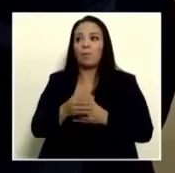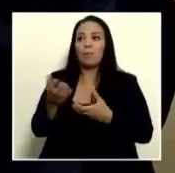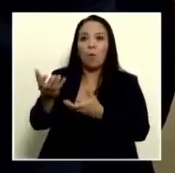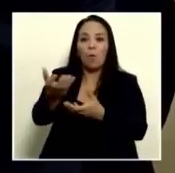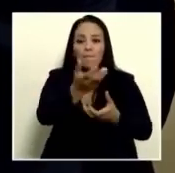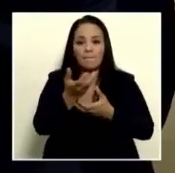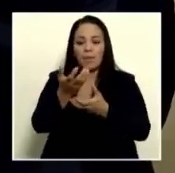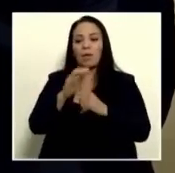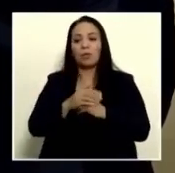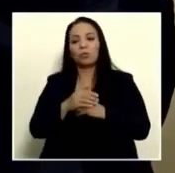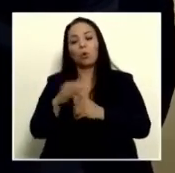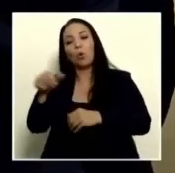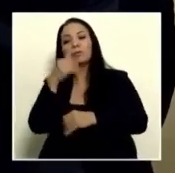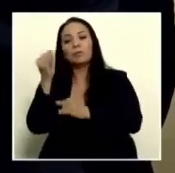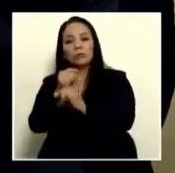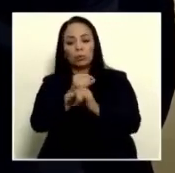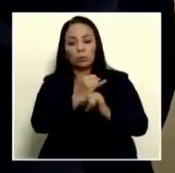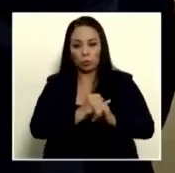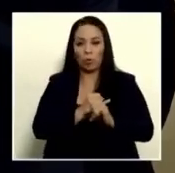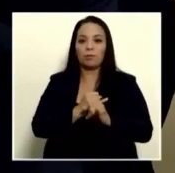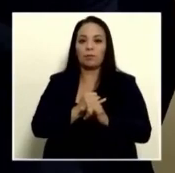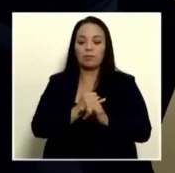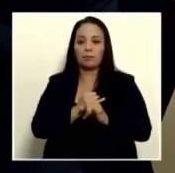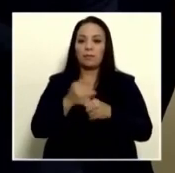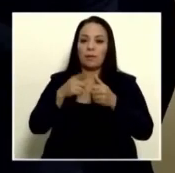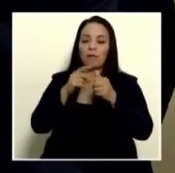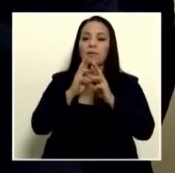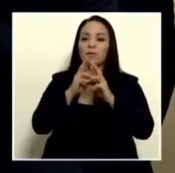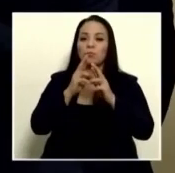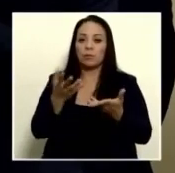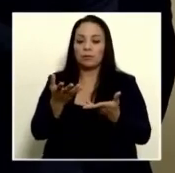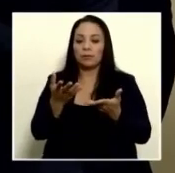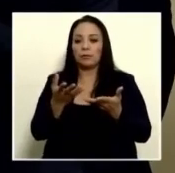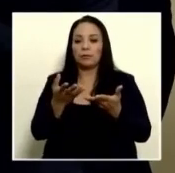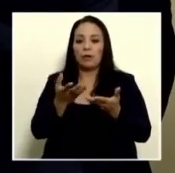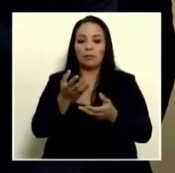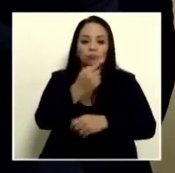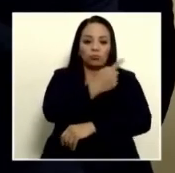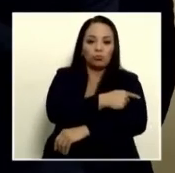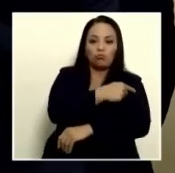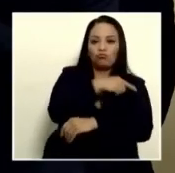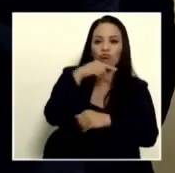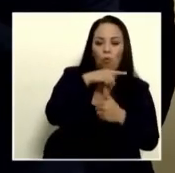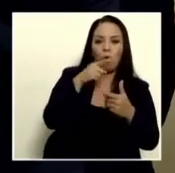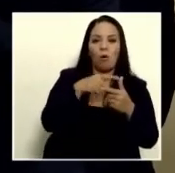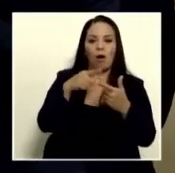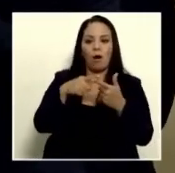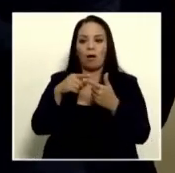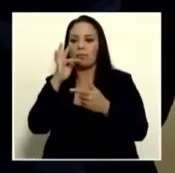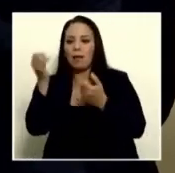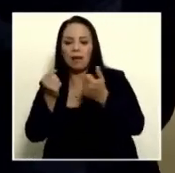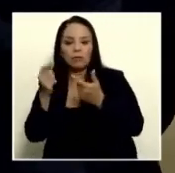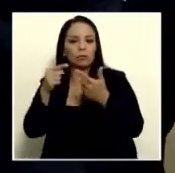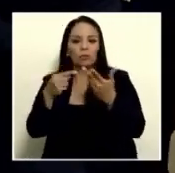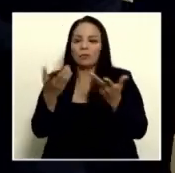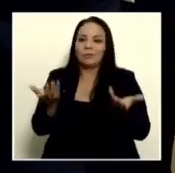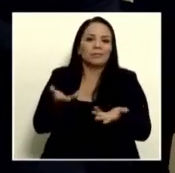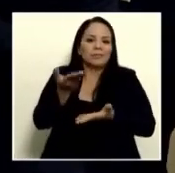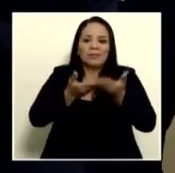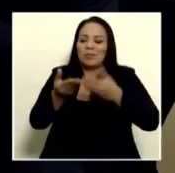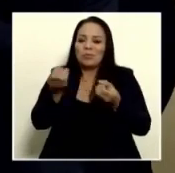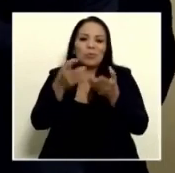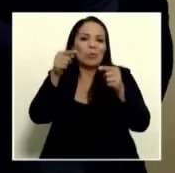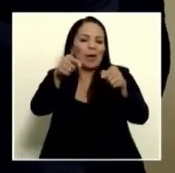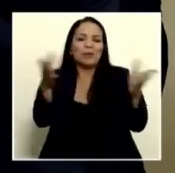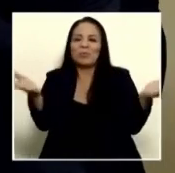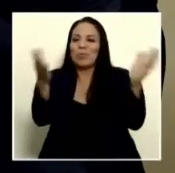brindan otras instituciones de primera respuesta a fuerza pública, tránsito, compañeros de la Cruz Roja, es un servicio público que no está recibiendo